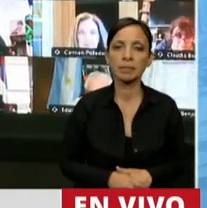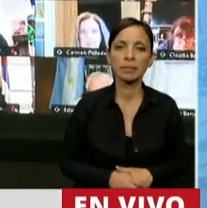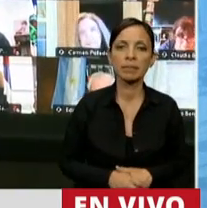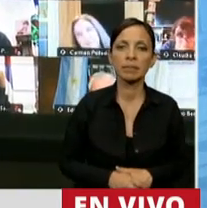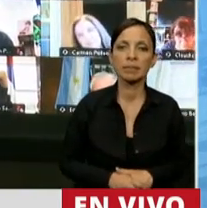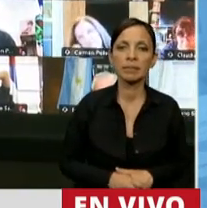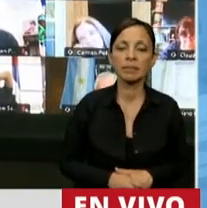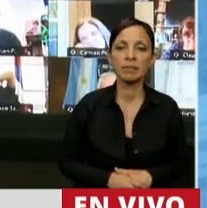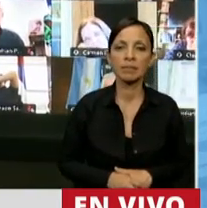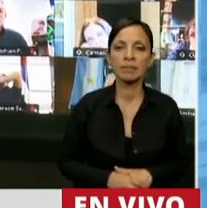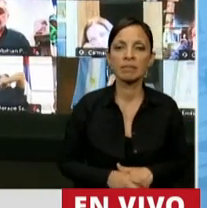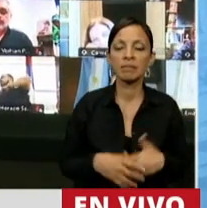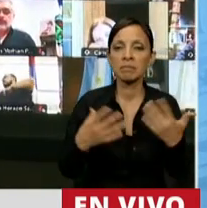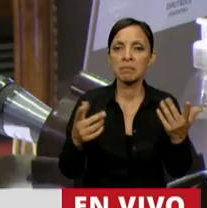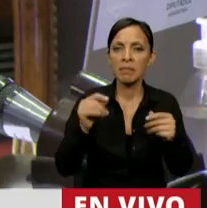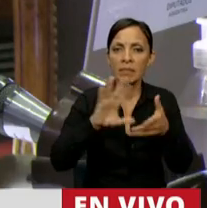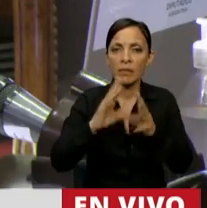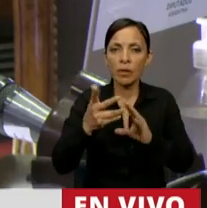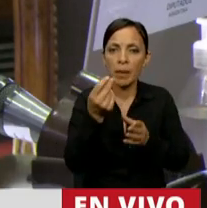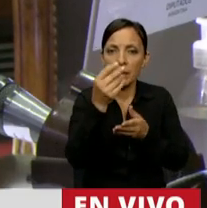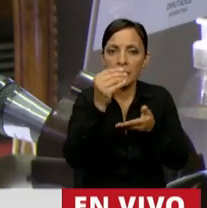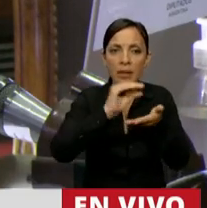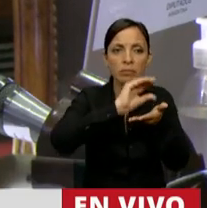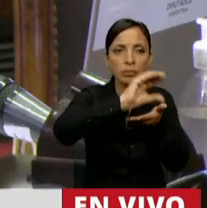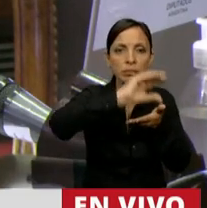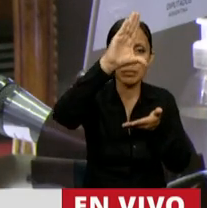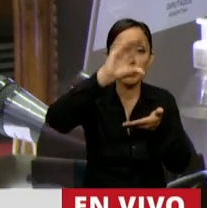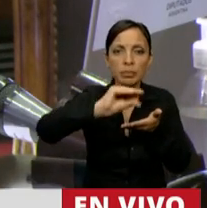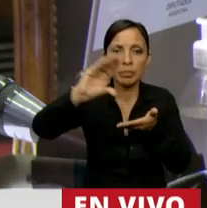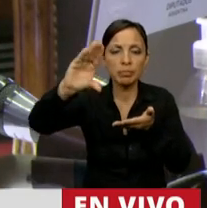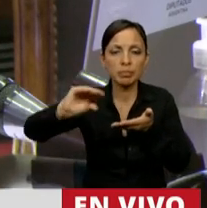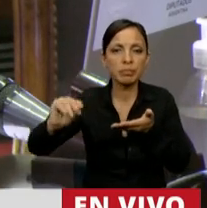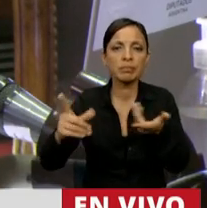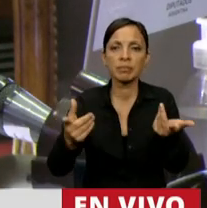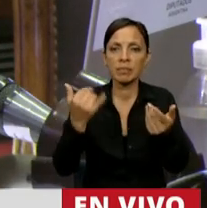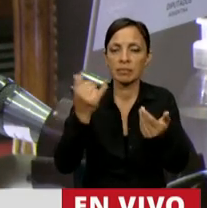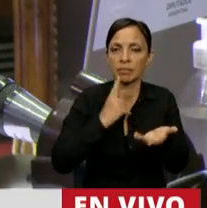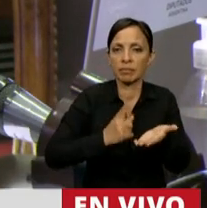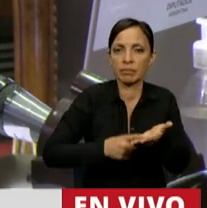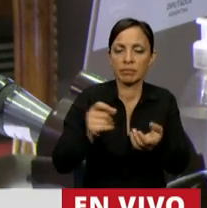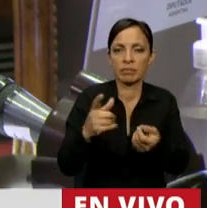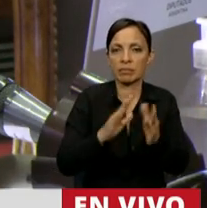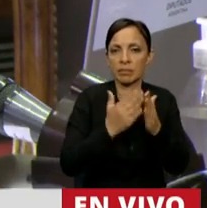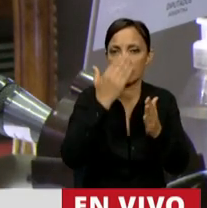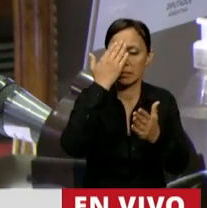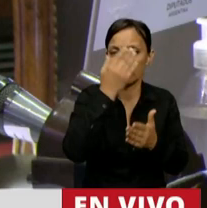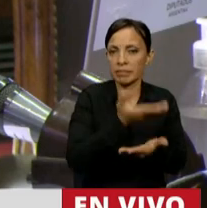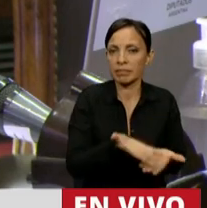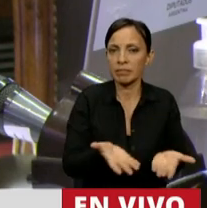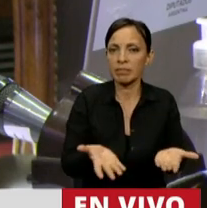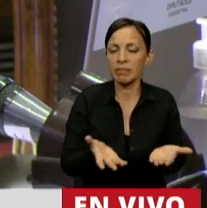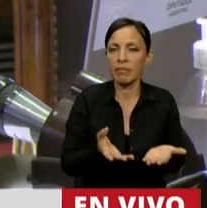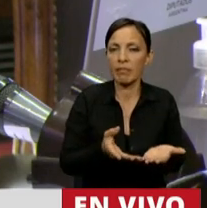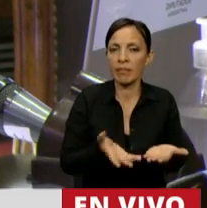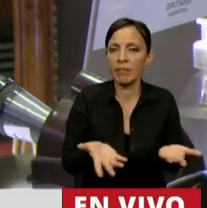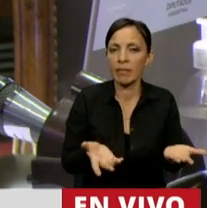Bueno, esa desproporción tiene una arbitrariedad constitucional y la arbitrariedad no